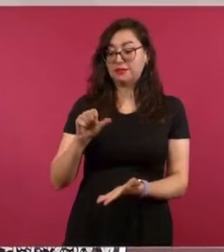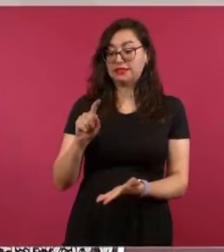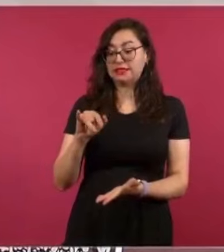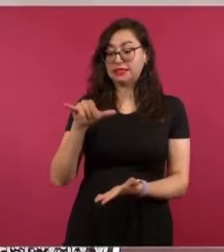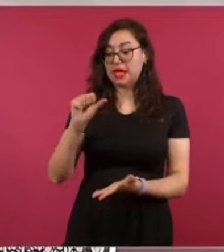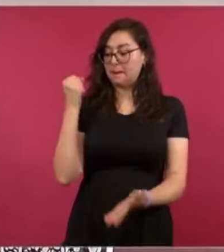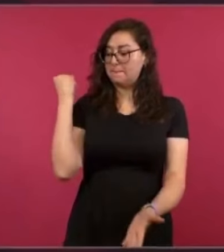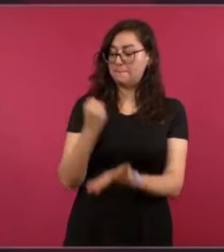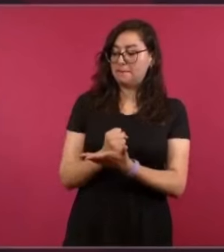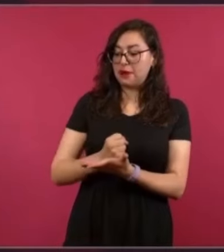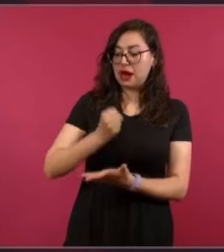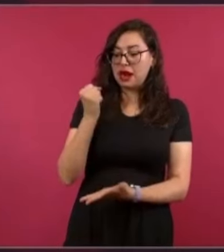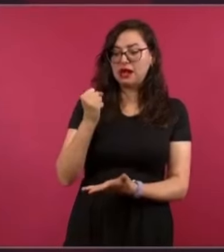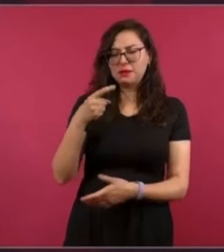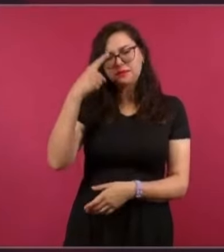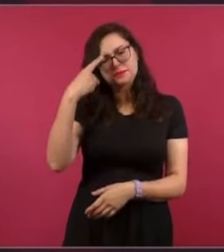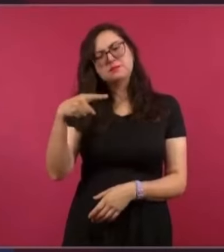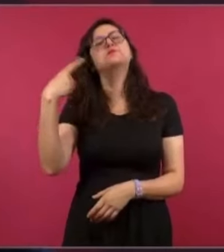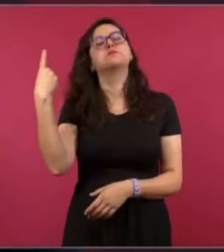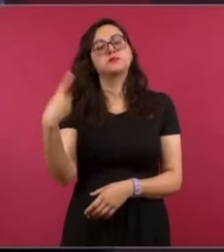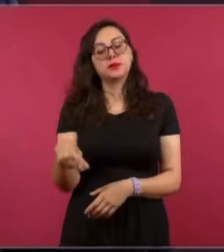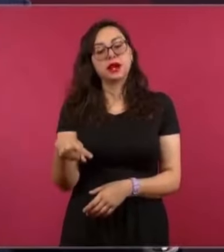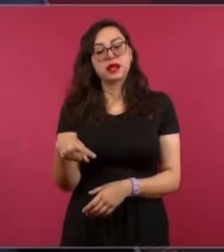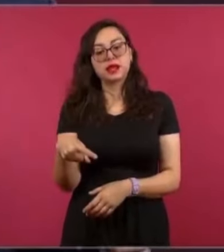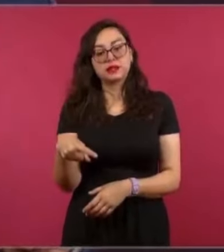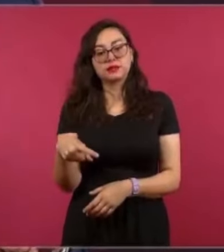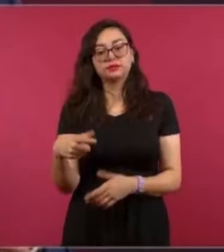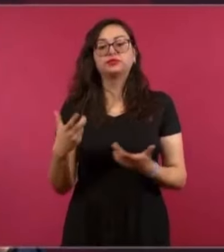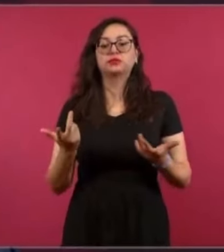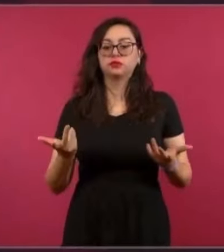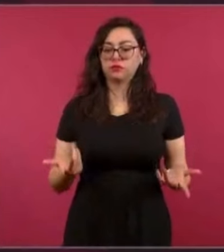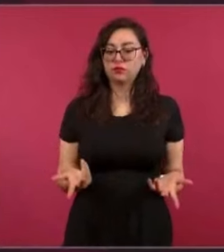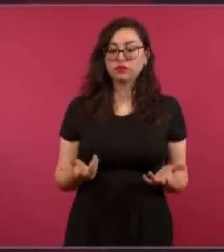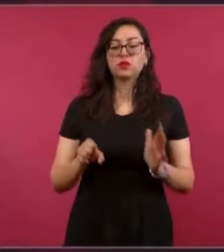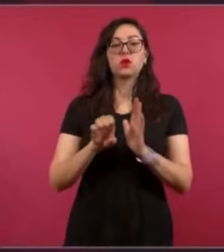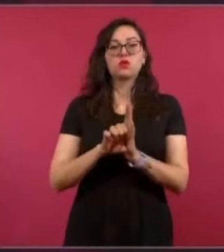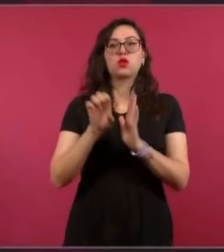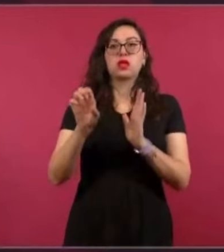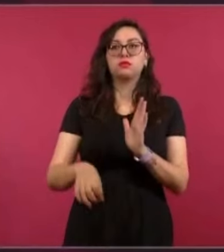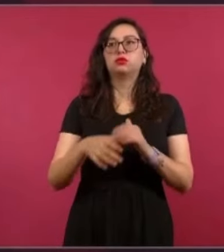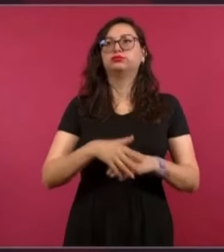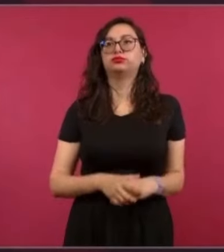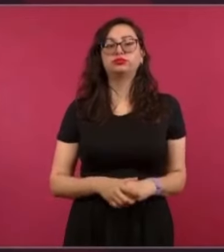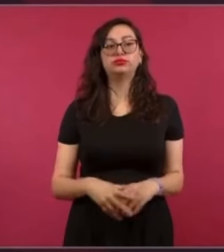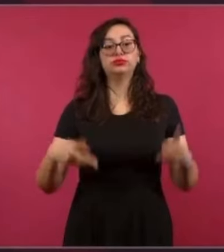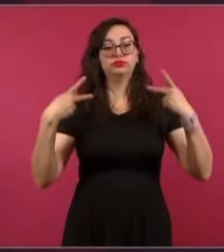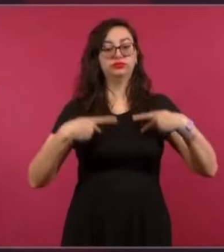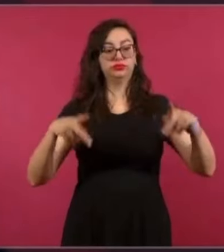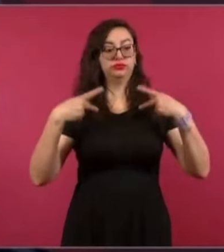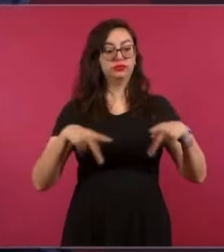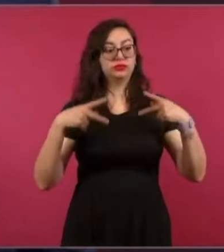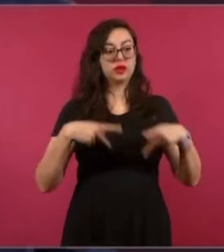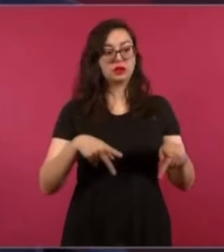que tengan información y la aporten sobre casos